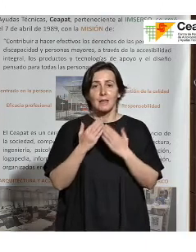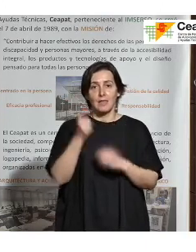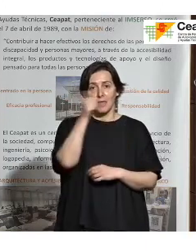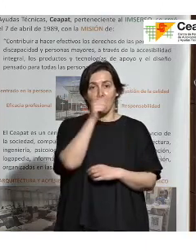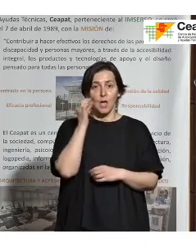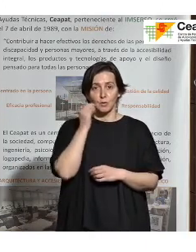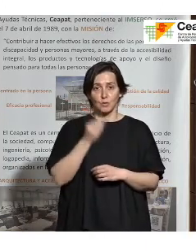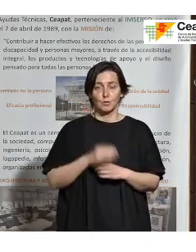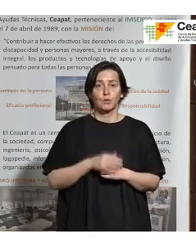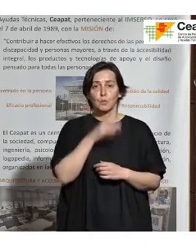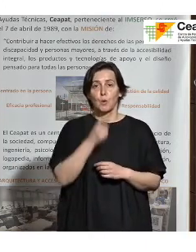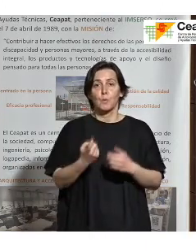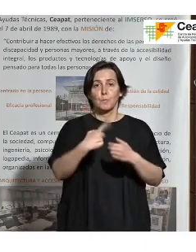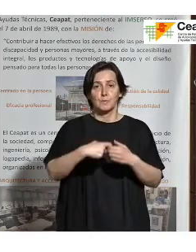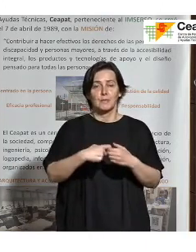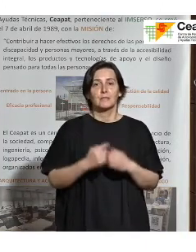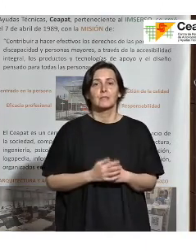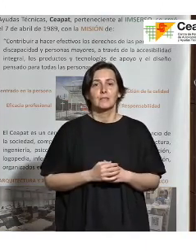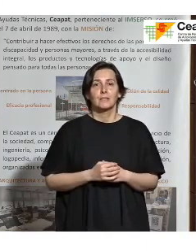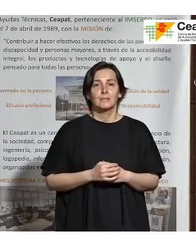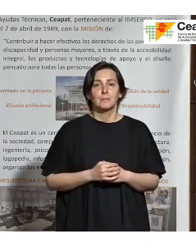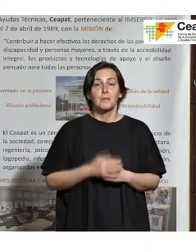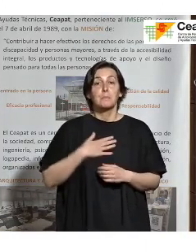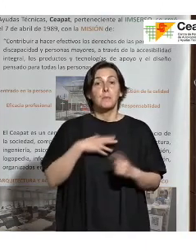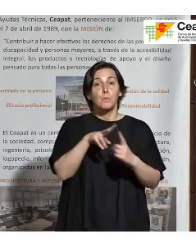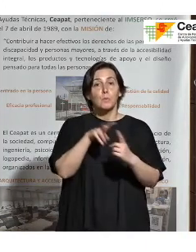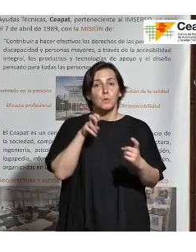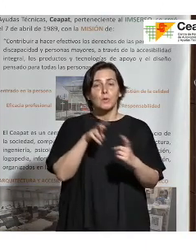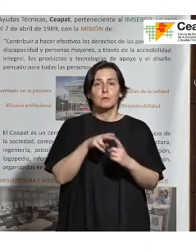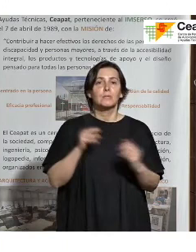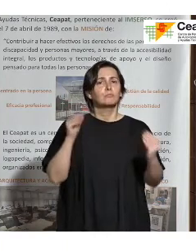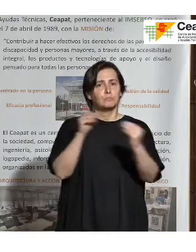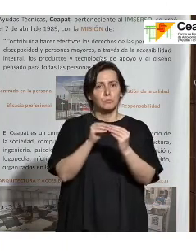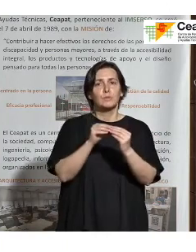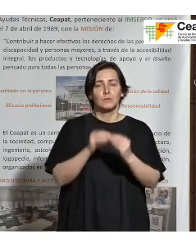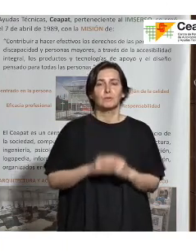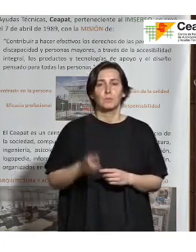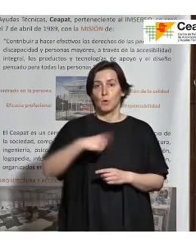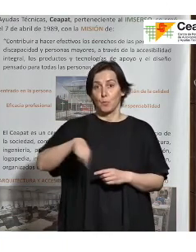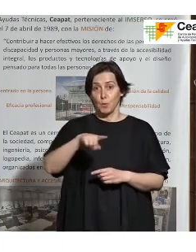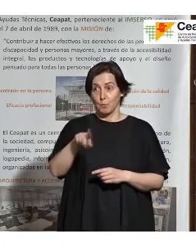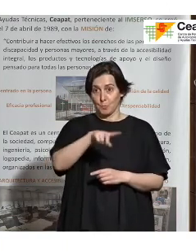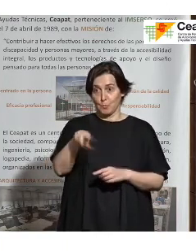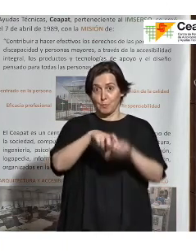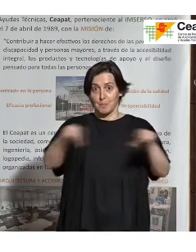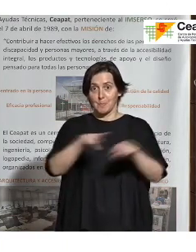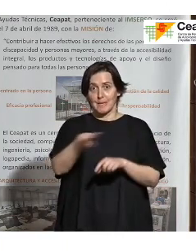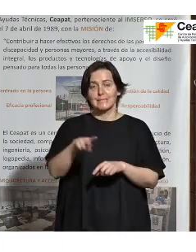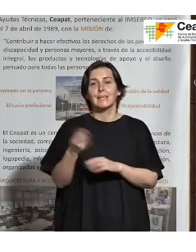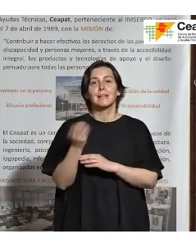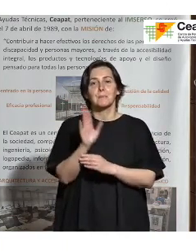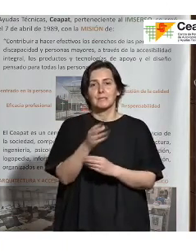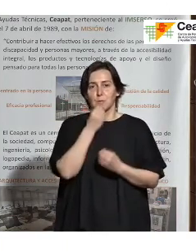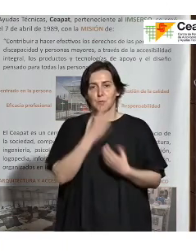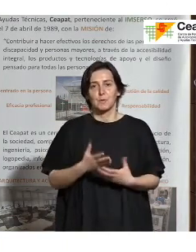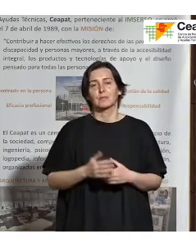a todos los que habéis participado. Bajo mi punto de vista y creo que coincidimos, nos habéis representado muy bien en esa mesa y bueno,